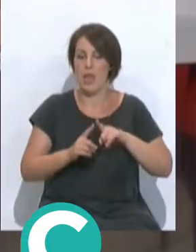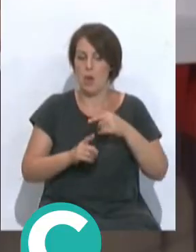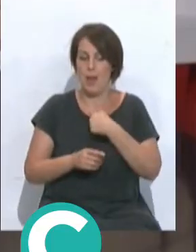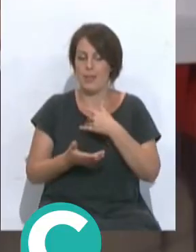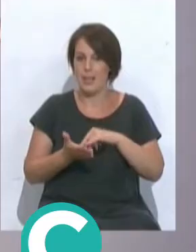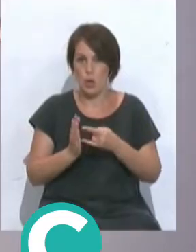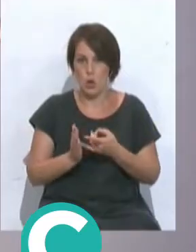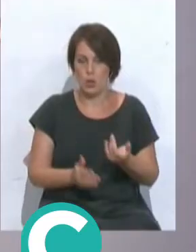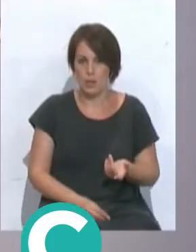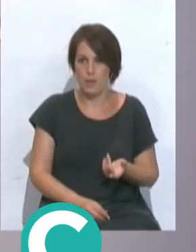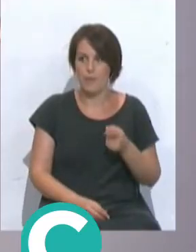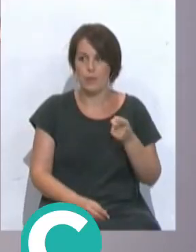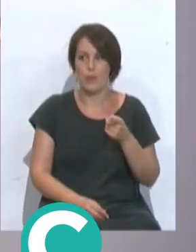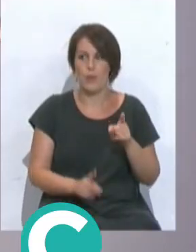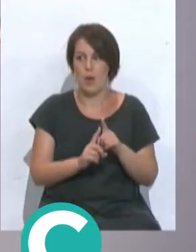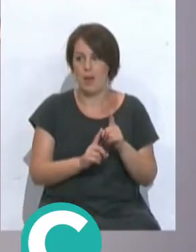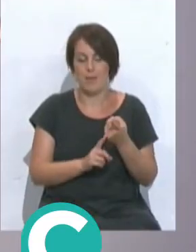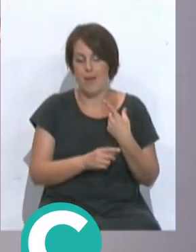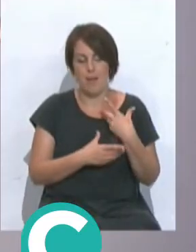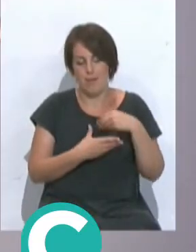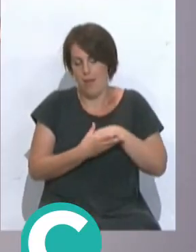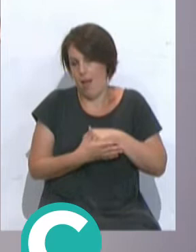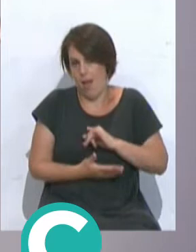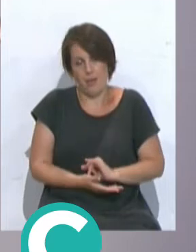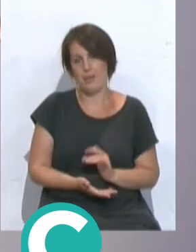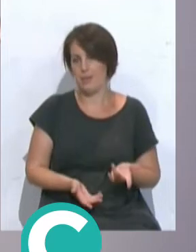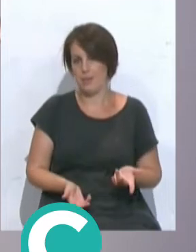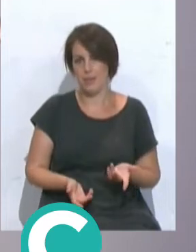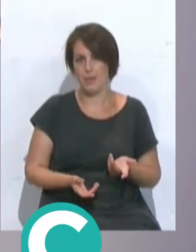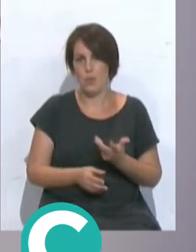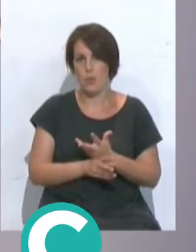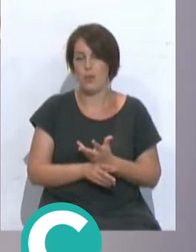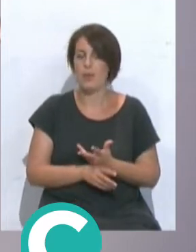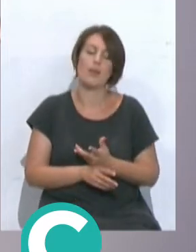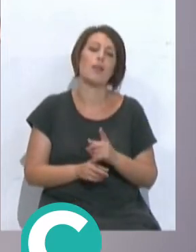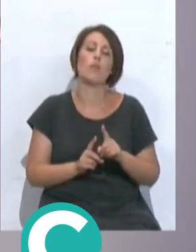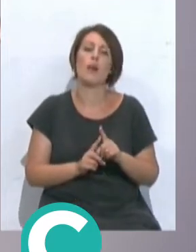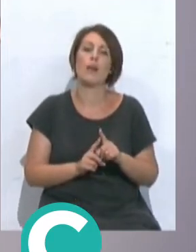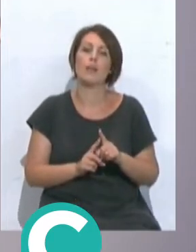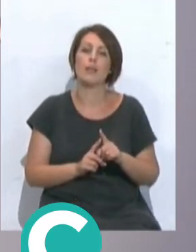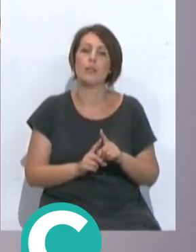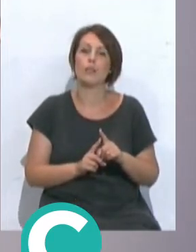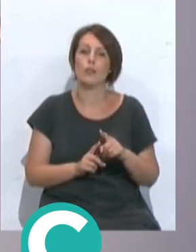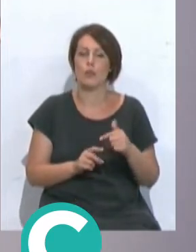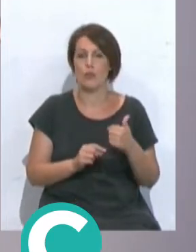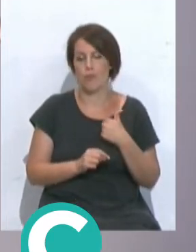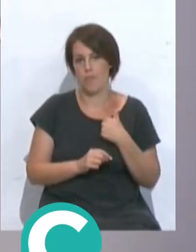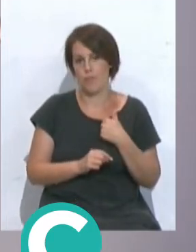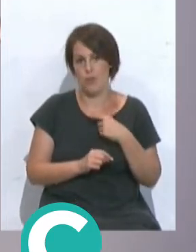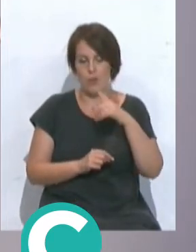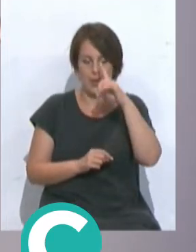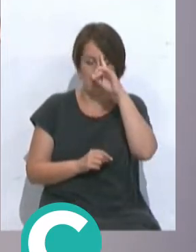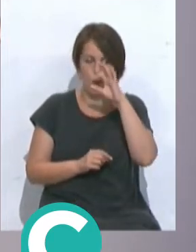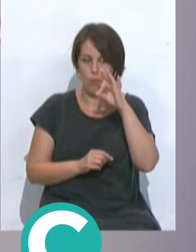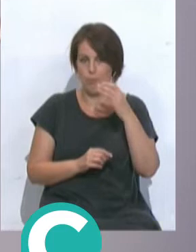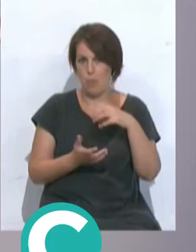técnicos. Sí, bueno, este yo creo que le viene de serie. Este es el típico cuando... Jugador en el campo, a la mano. Exacto, este yo creo que pocos